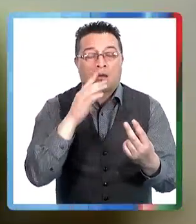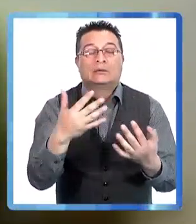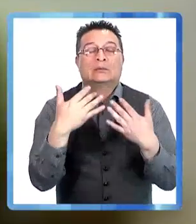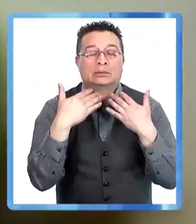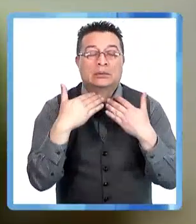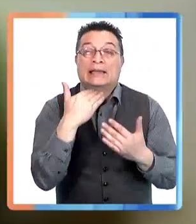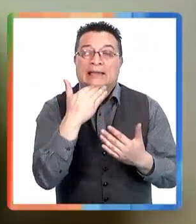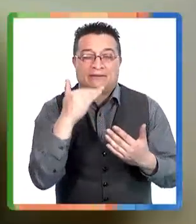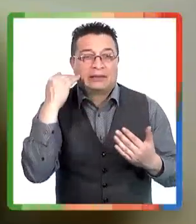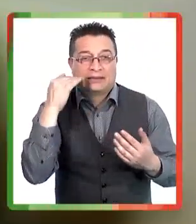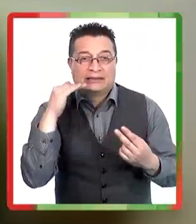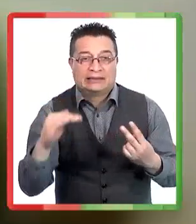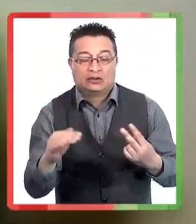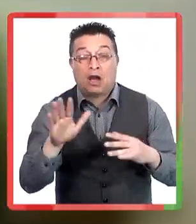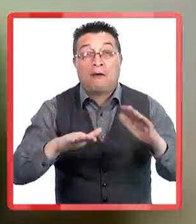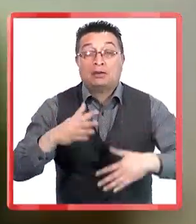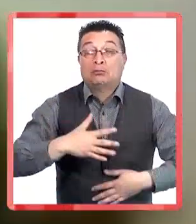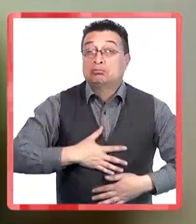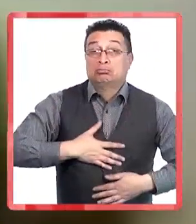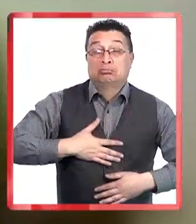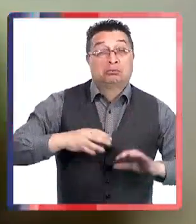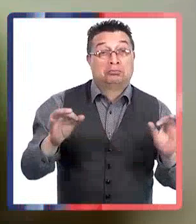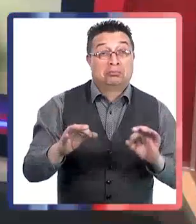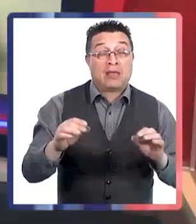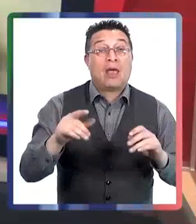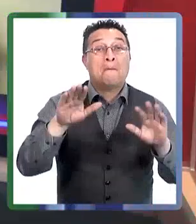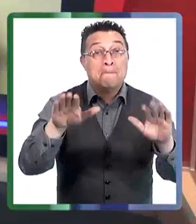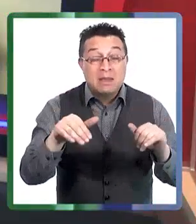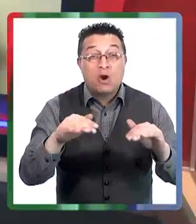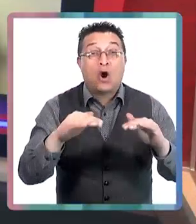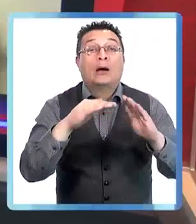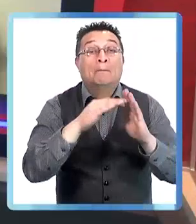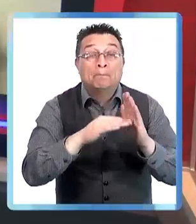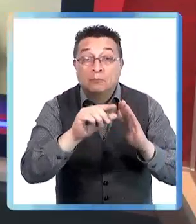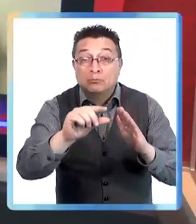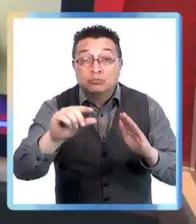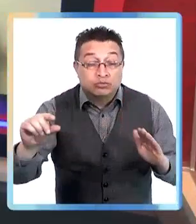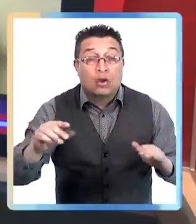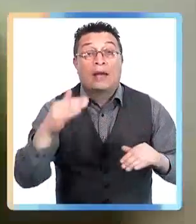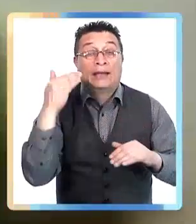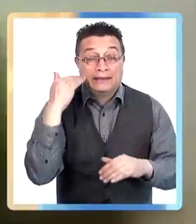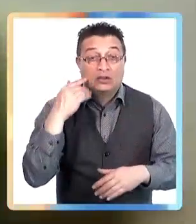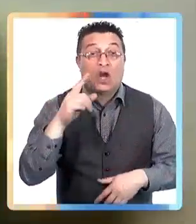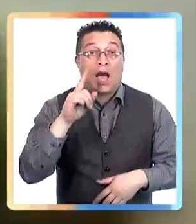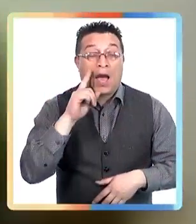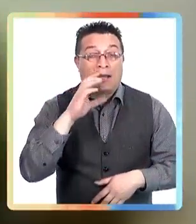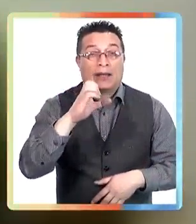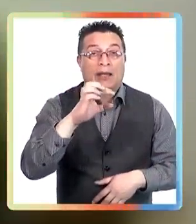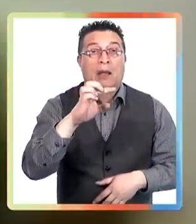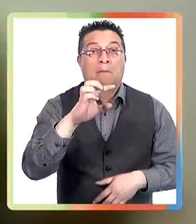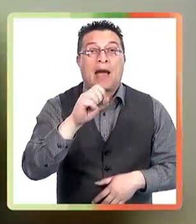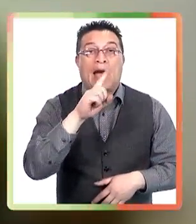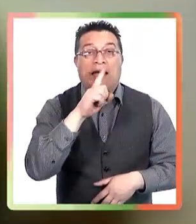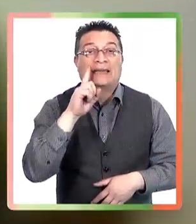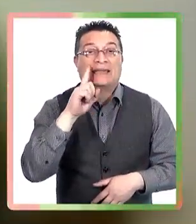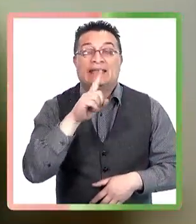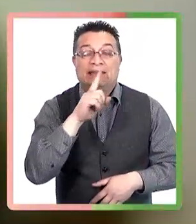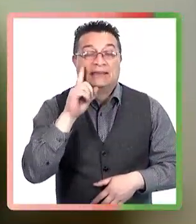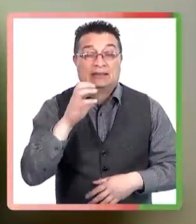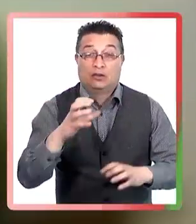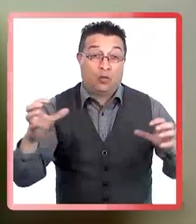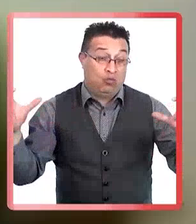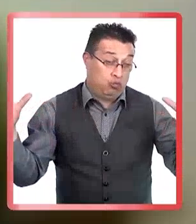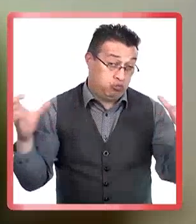con el virus de hepatitis A. Y uno no tiene cómo predecir qué niño va a hacer una hepatitis asintomática, una con pocos